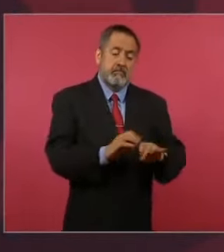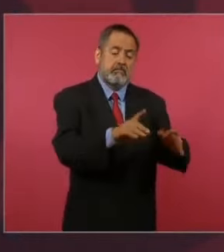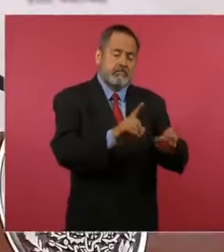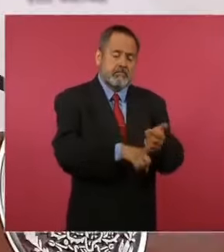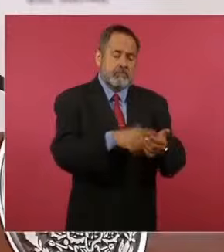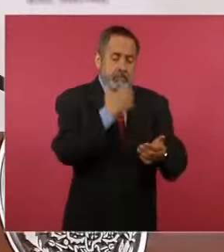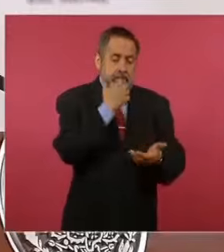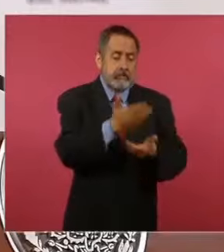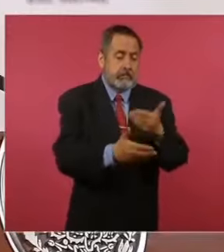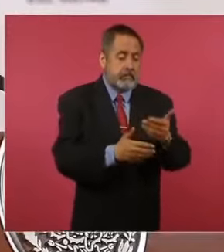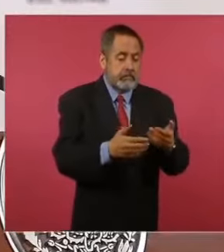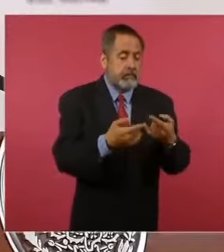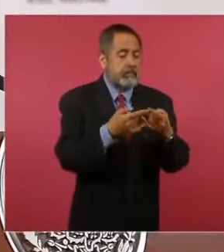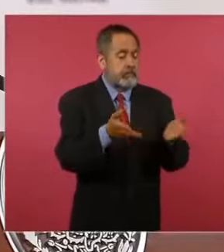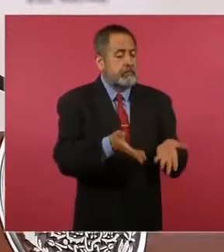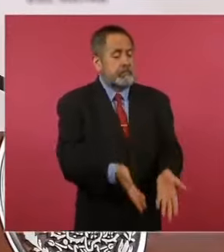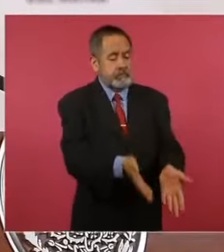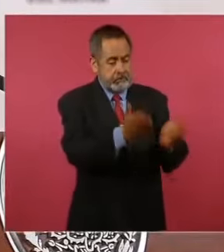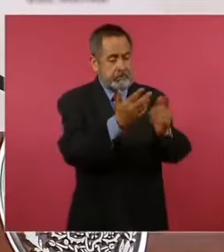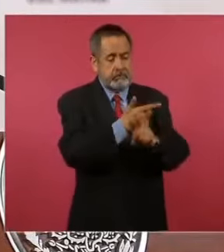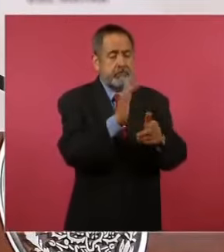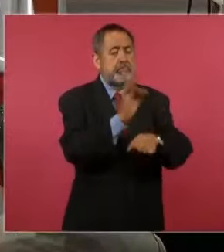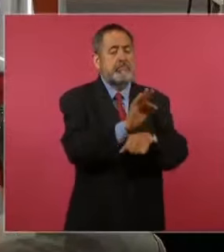se da la protección del amparo.